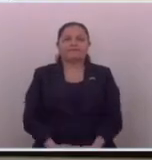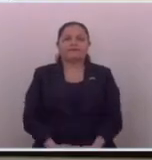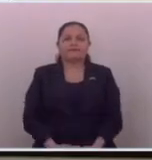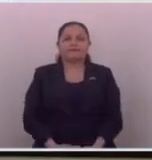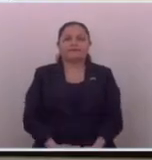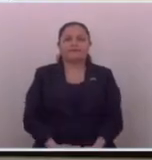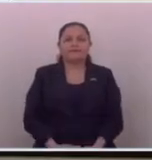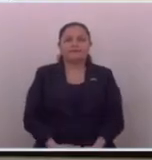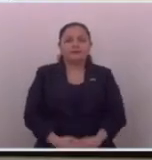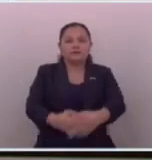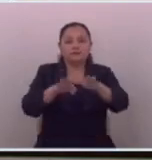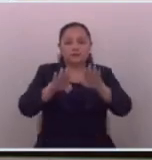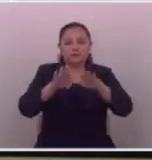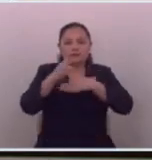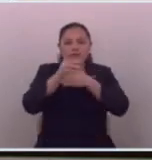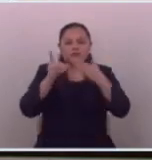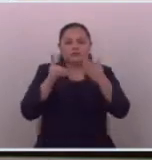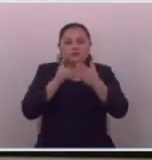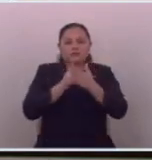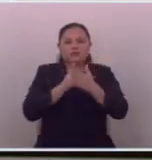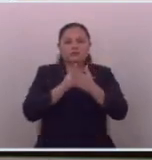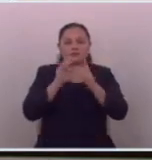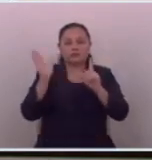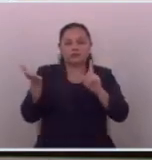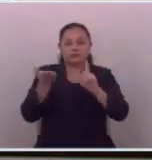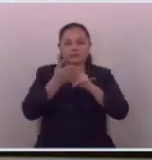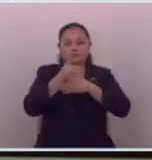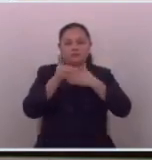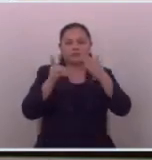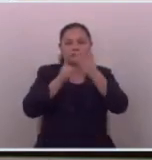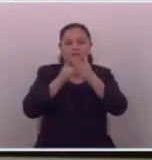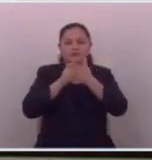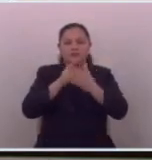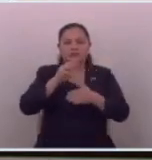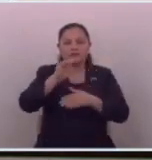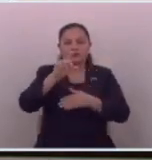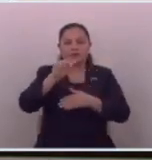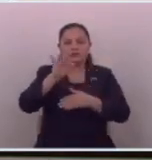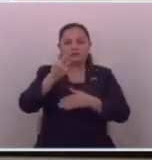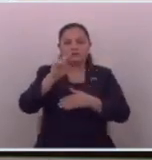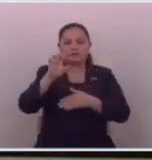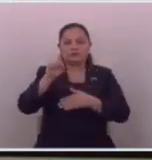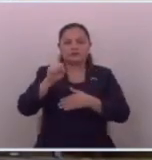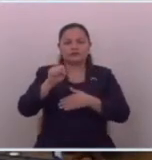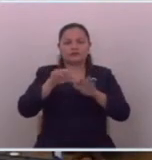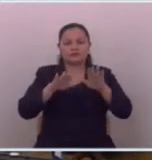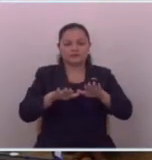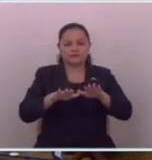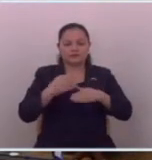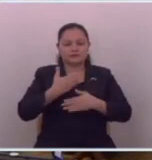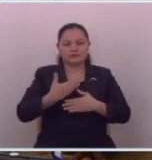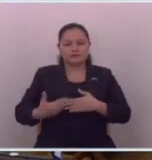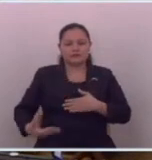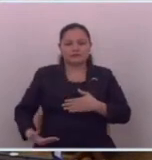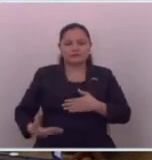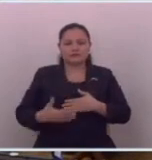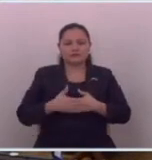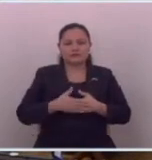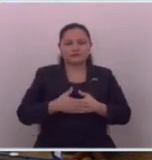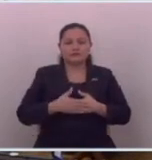gracias diputado tiene la palabra la diputada marlene funes gracias señor presidente